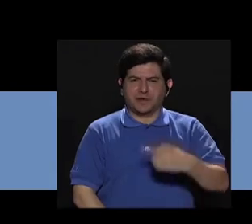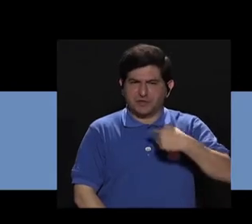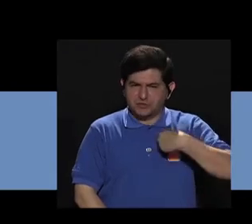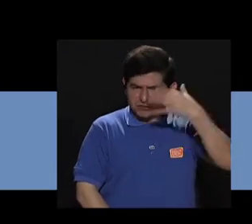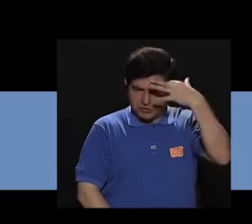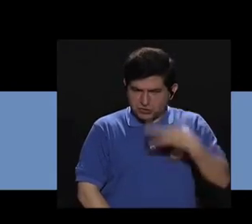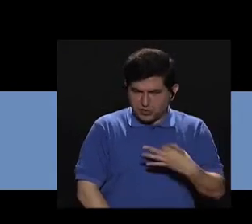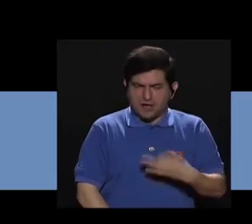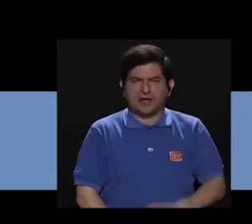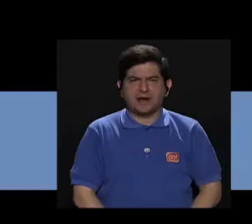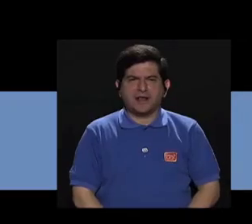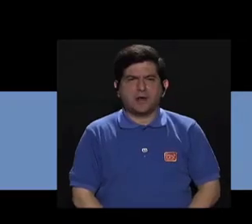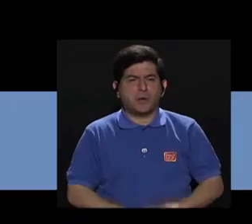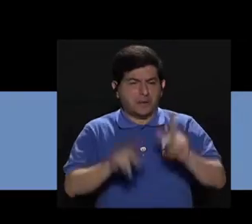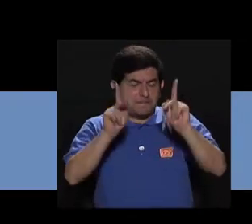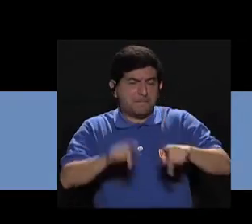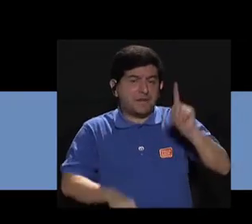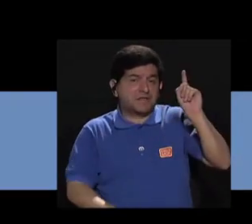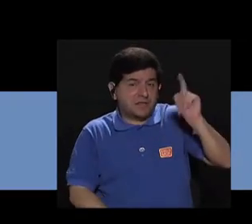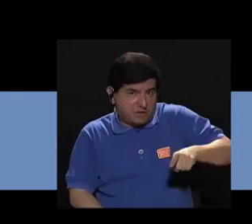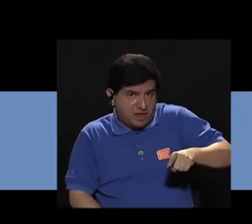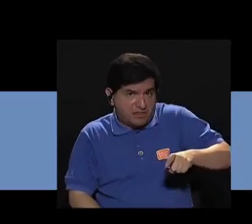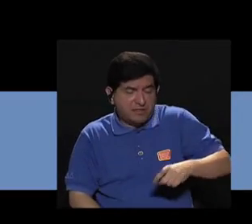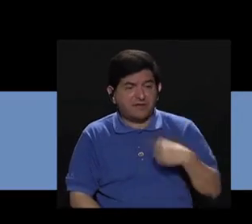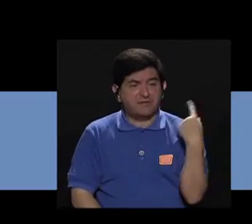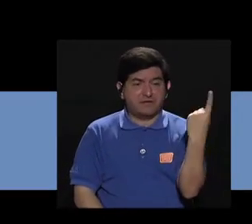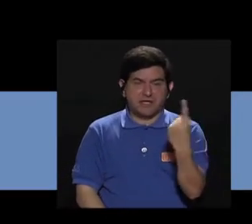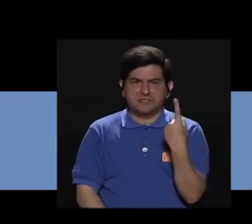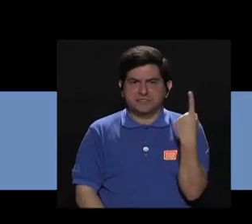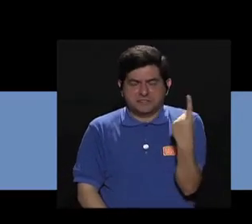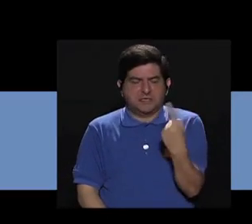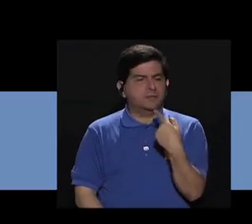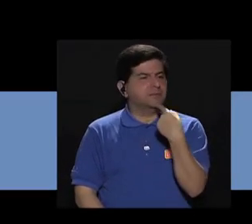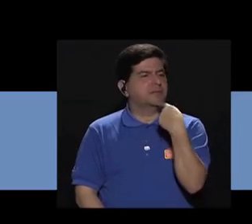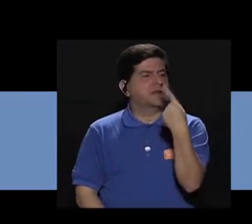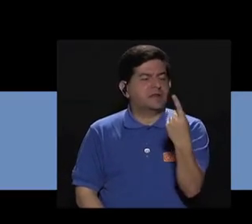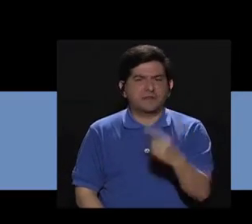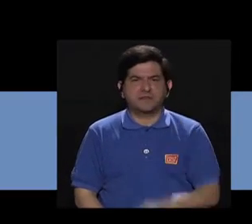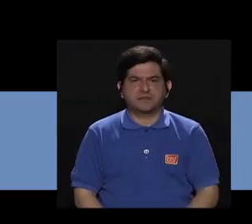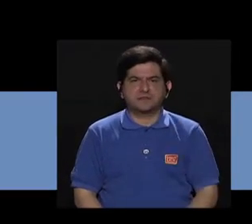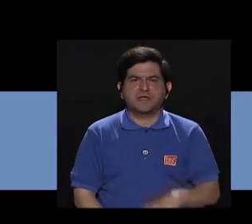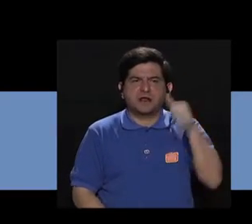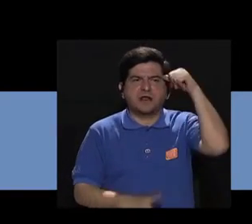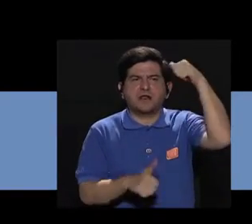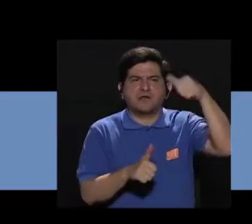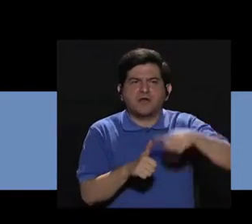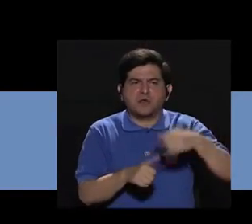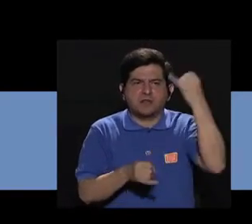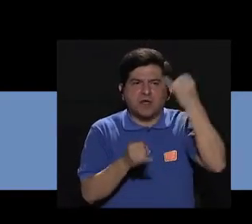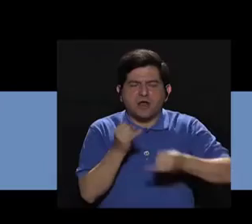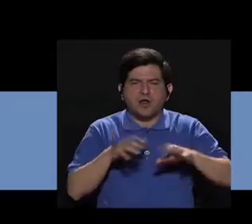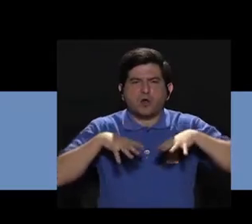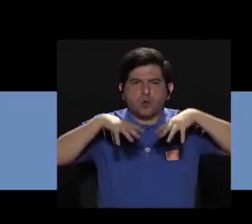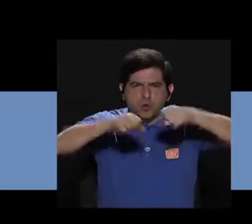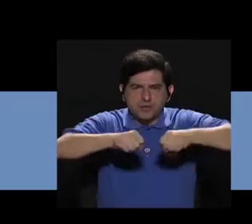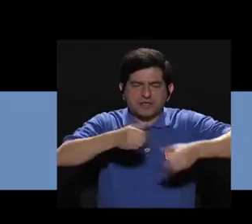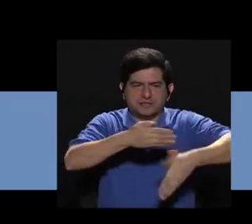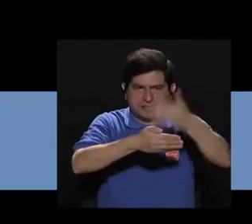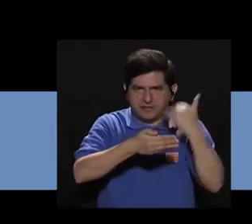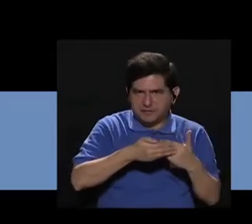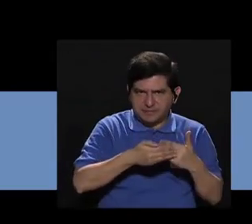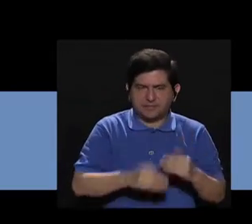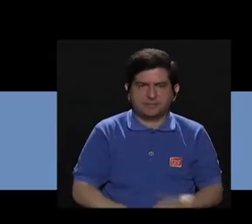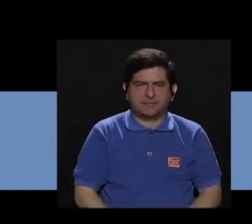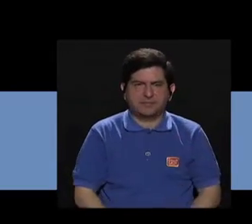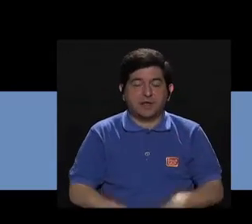Bueno, para mí creo que la persona debe de siempre decir o acordarse cuál fue su última cita